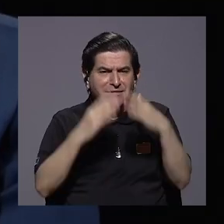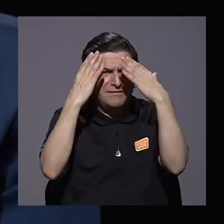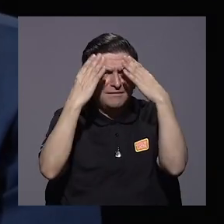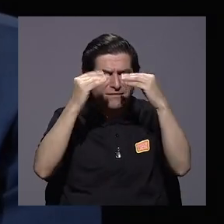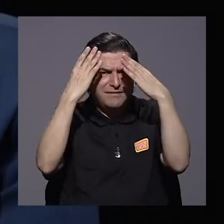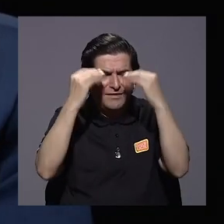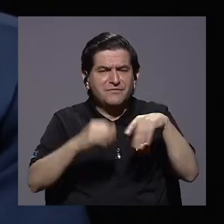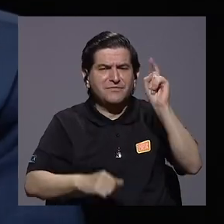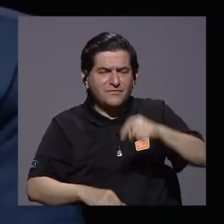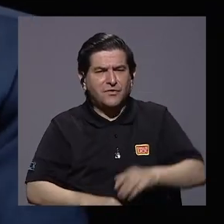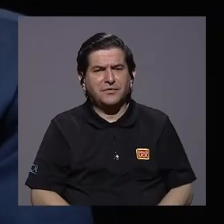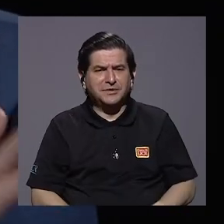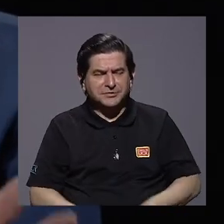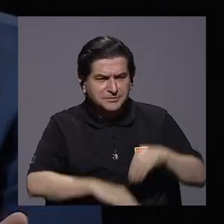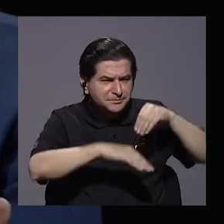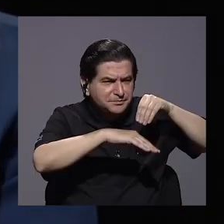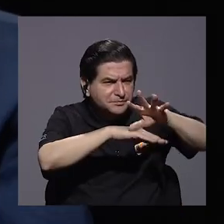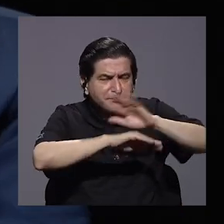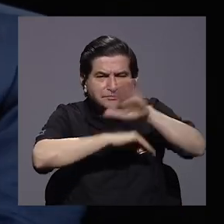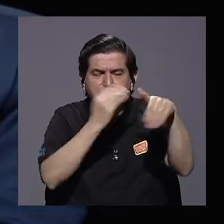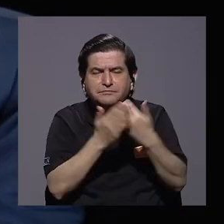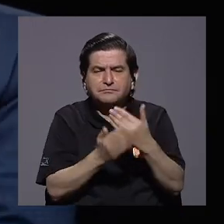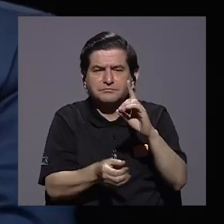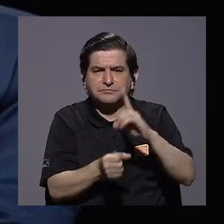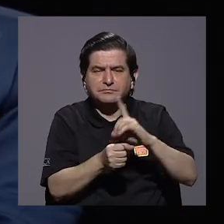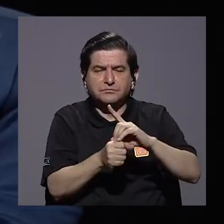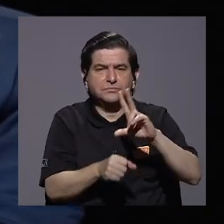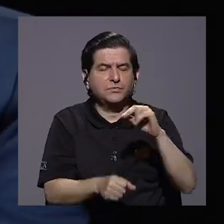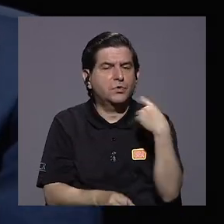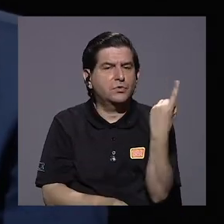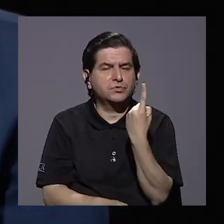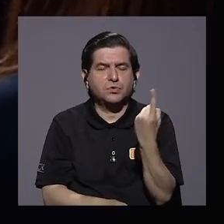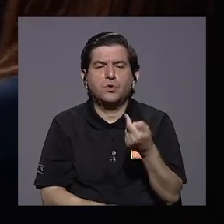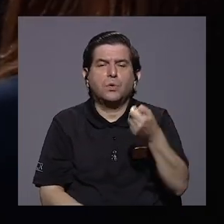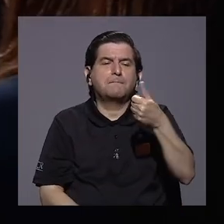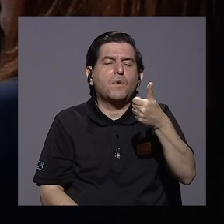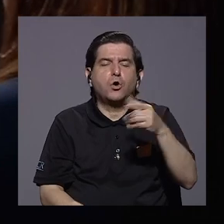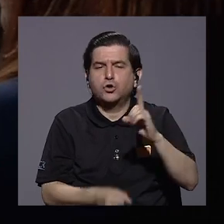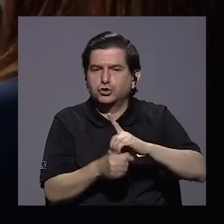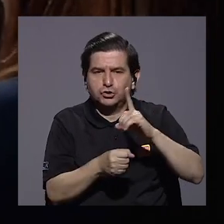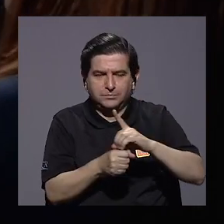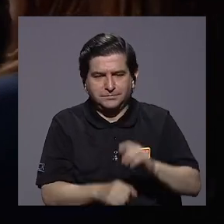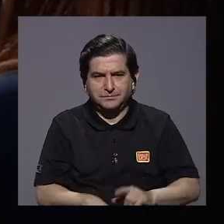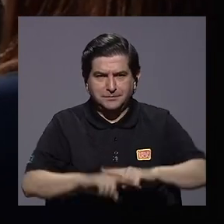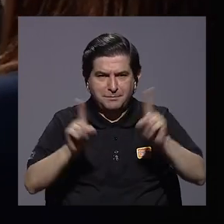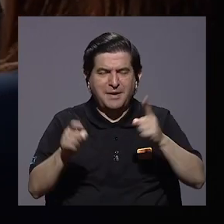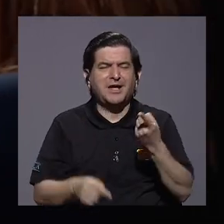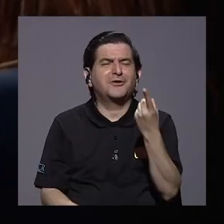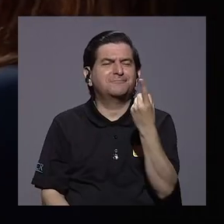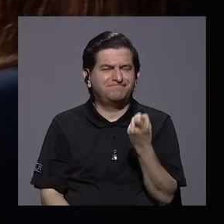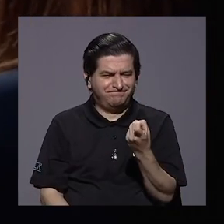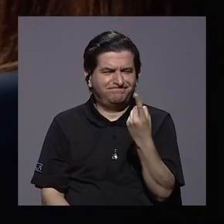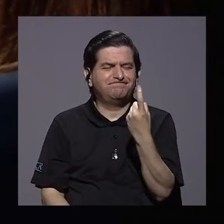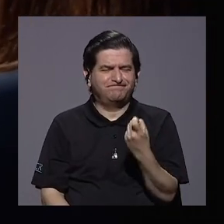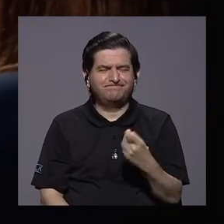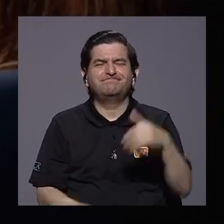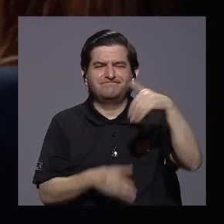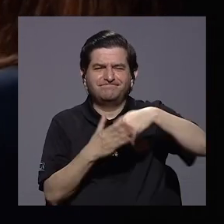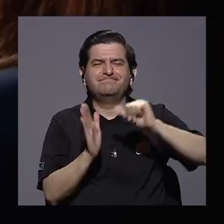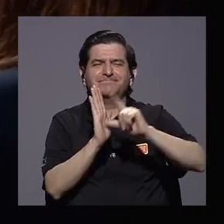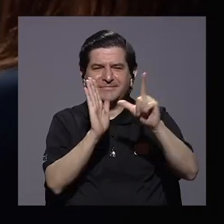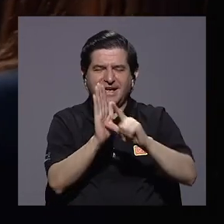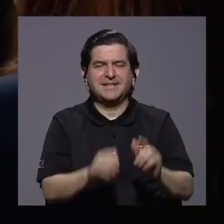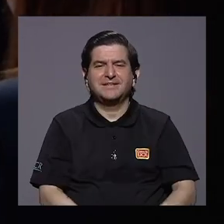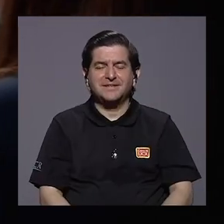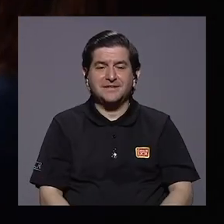debería circular hacia todos los diputados y no solamente hacia algunos diputados. Pero sí hay una gran ausencia en la Asamblea Legislativa